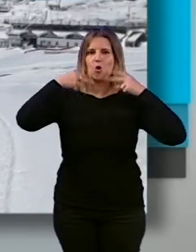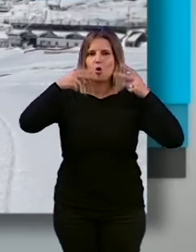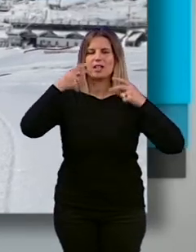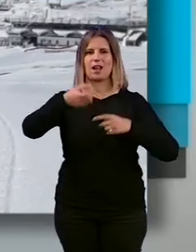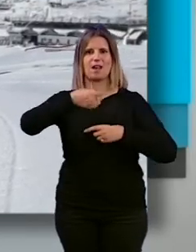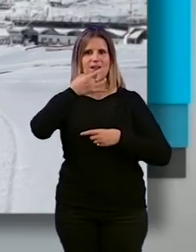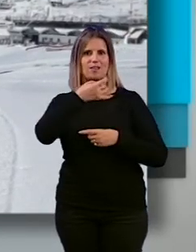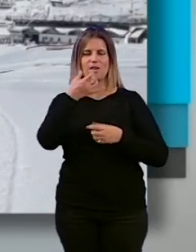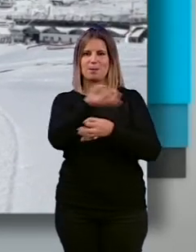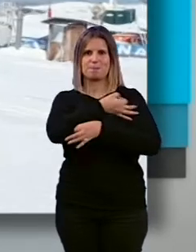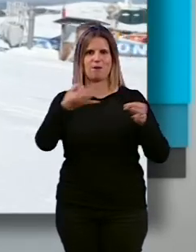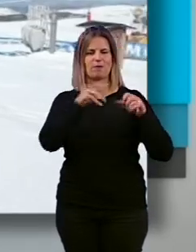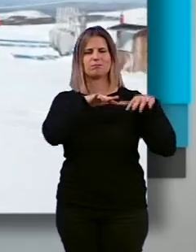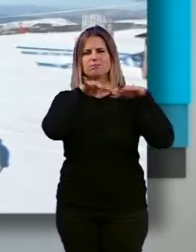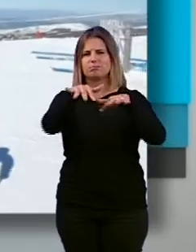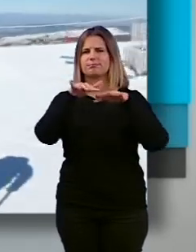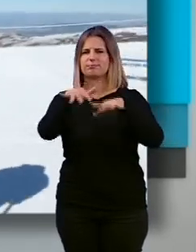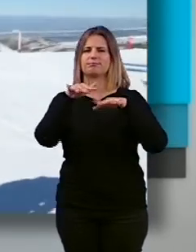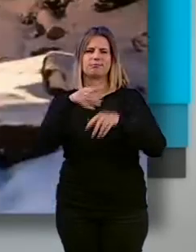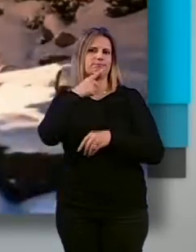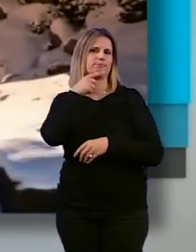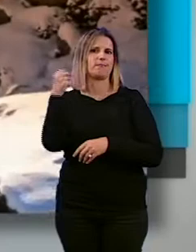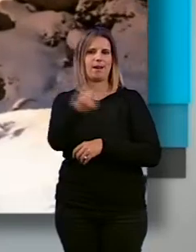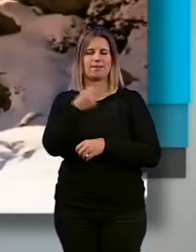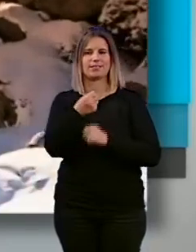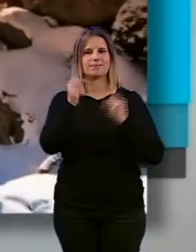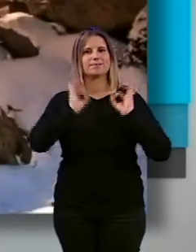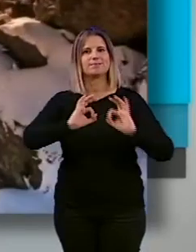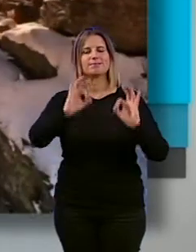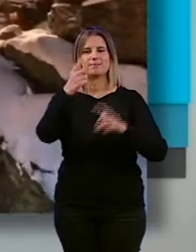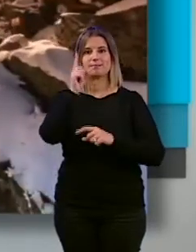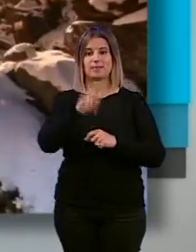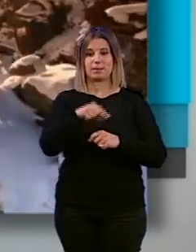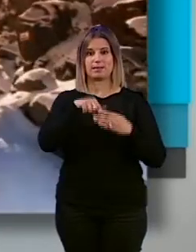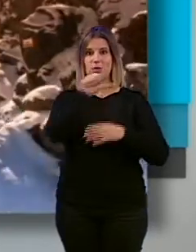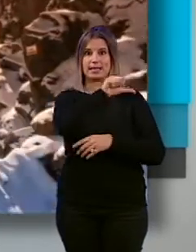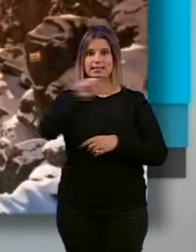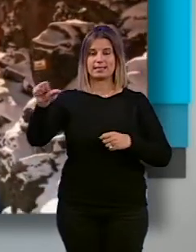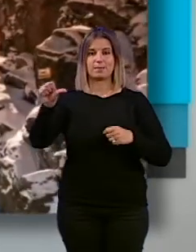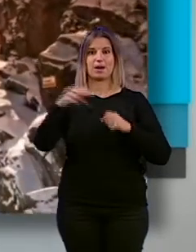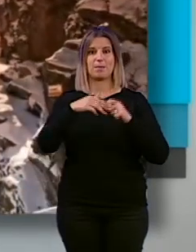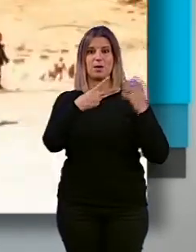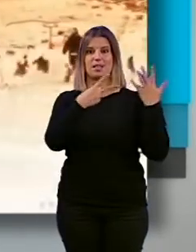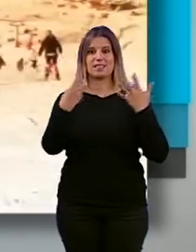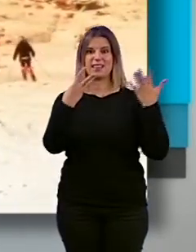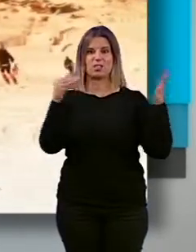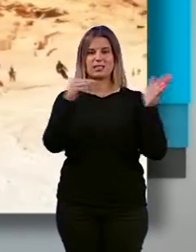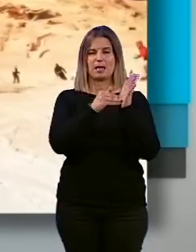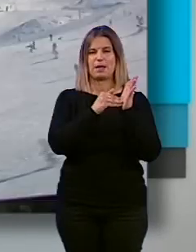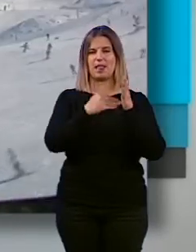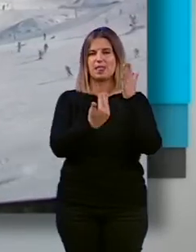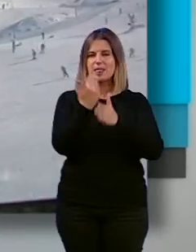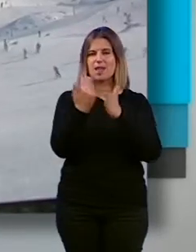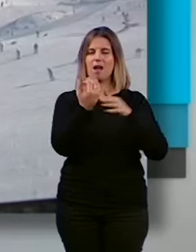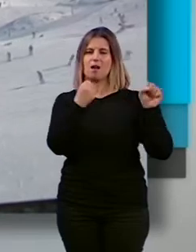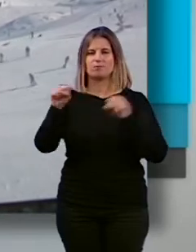encantados y una afluencia de público magnífica. En concreto, se han superado esta semana las 780.000 jornadas de esquí y